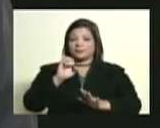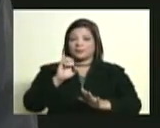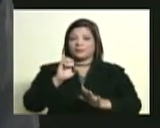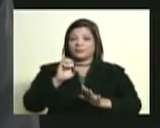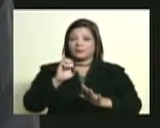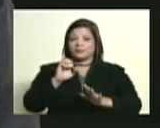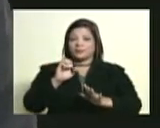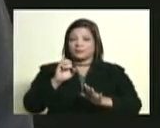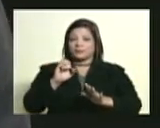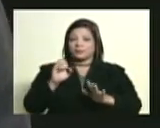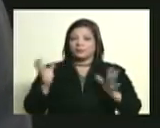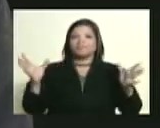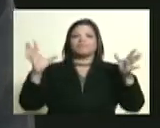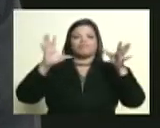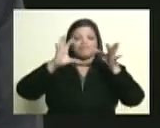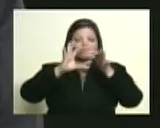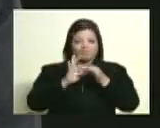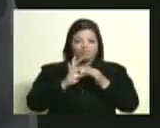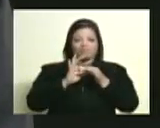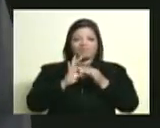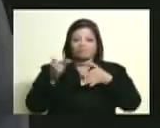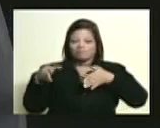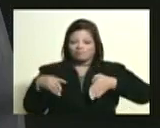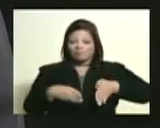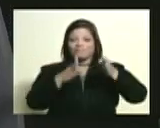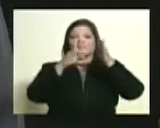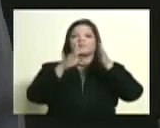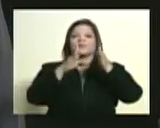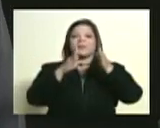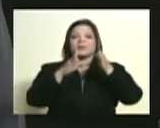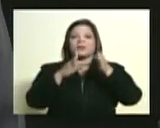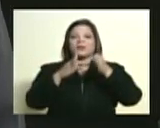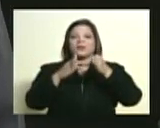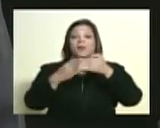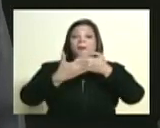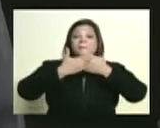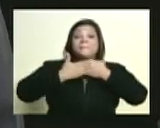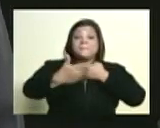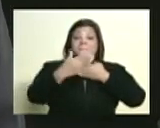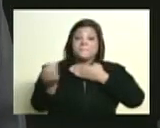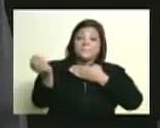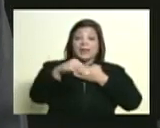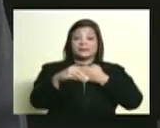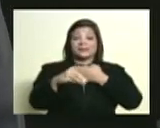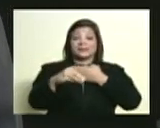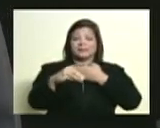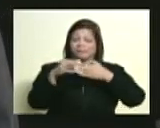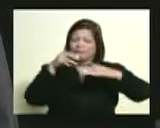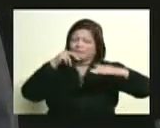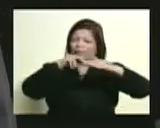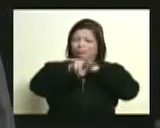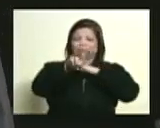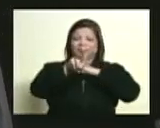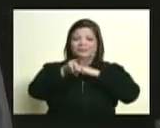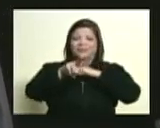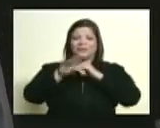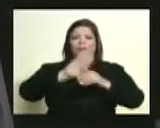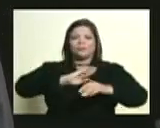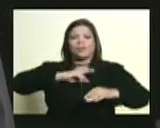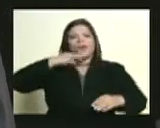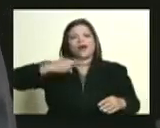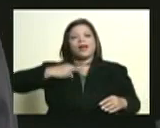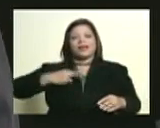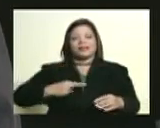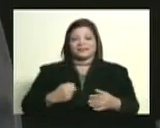se emparenta y se emparenta con ella pero va más allá las leyes de su realidad